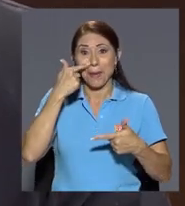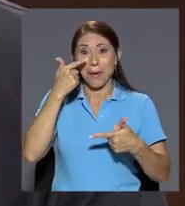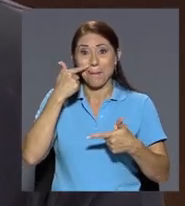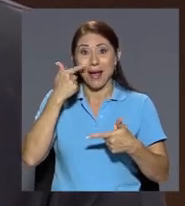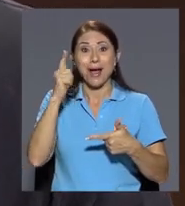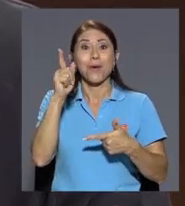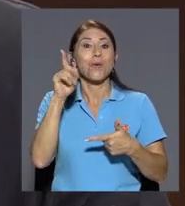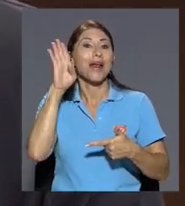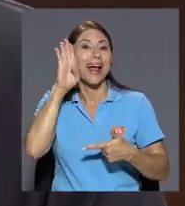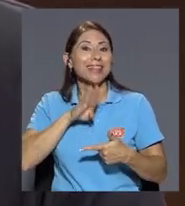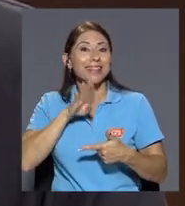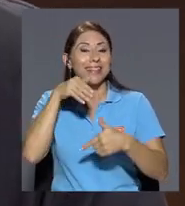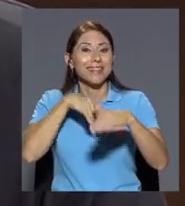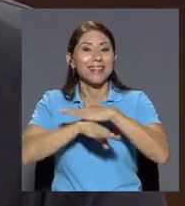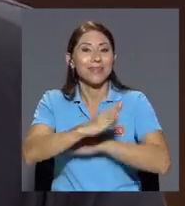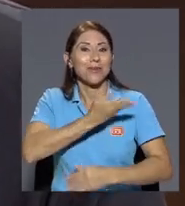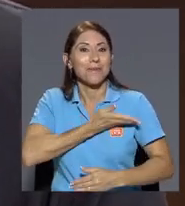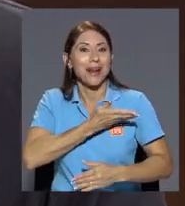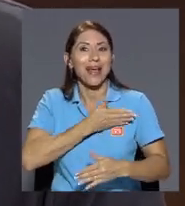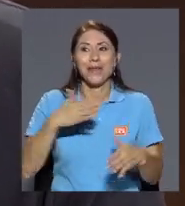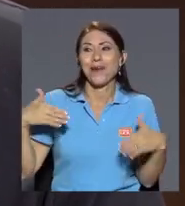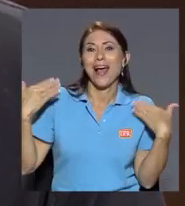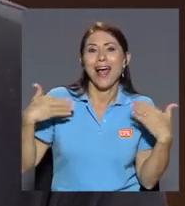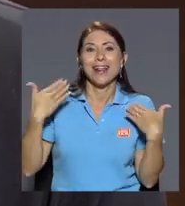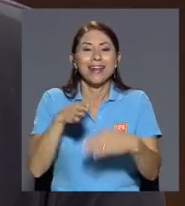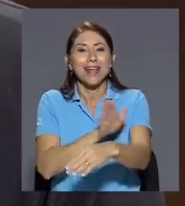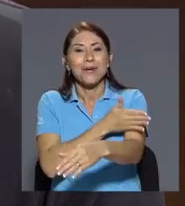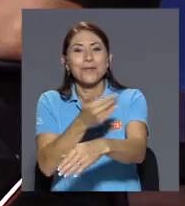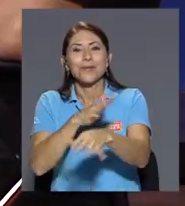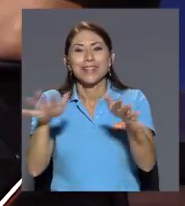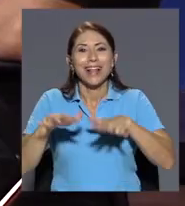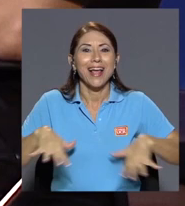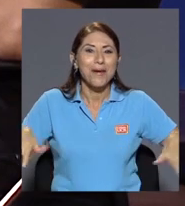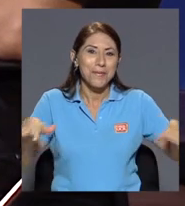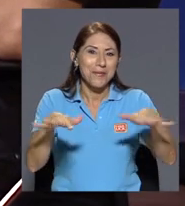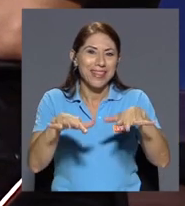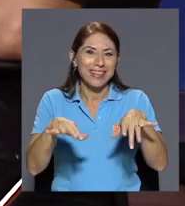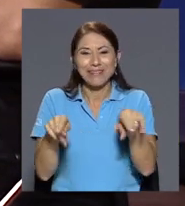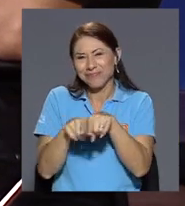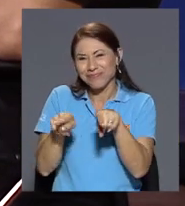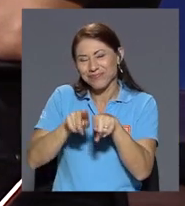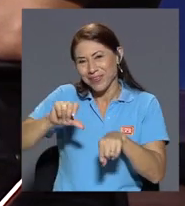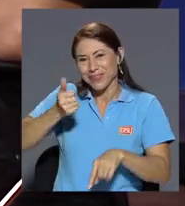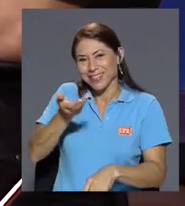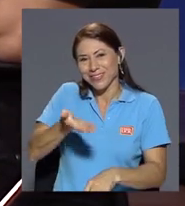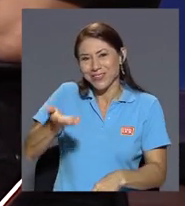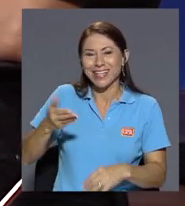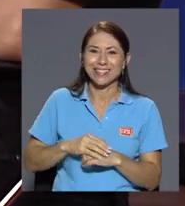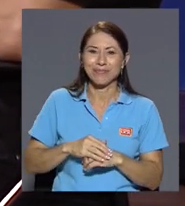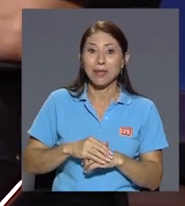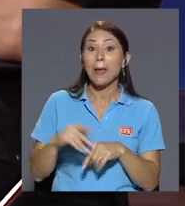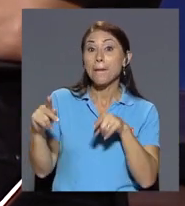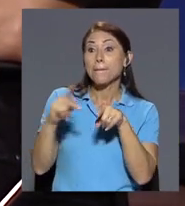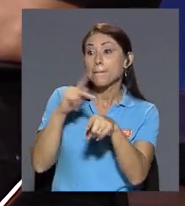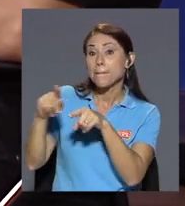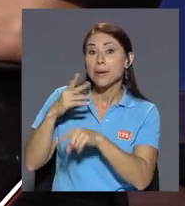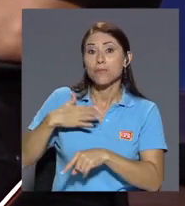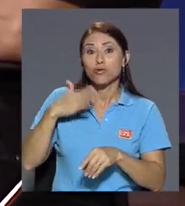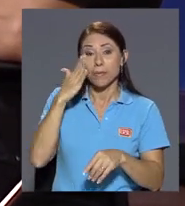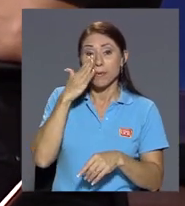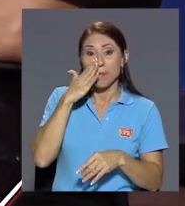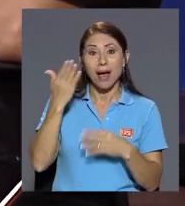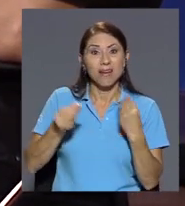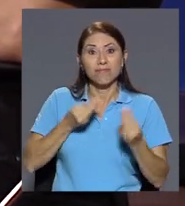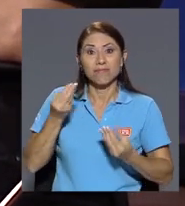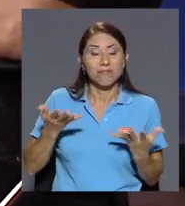que llenaba de alegría y música el ambiente aparte de otras cosas primos de mi mamá eran jaladores